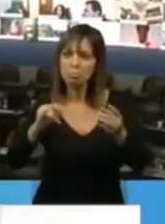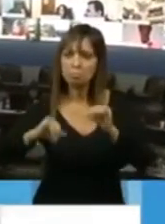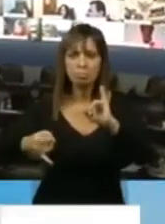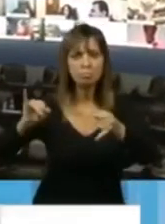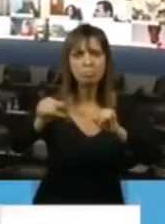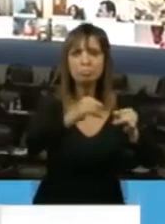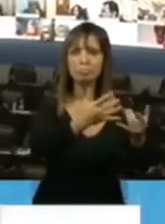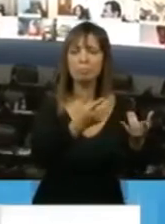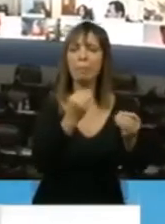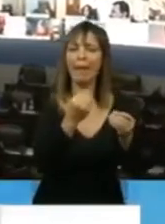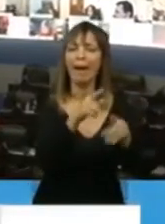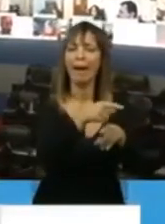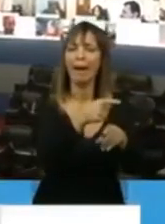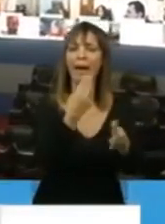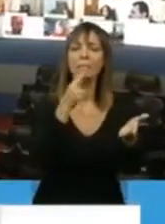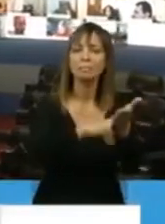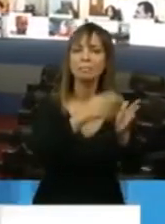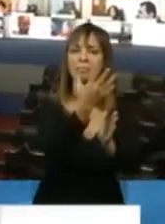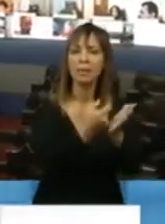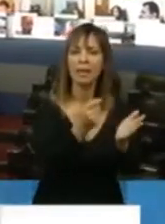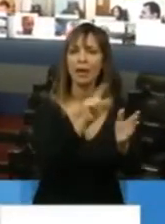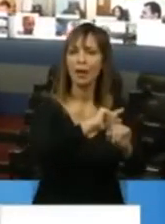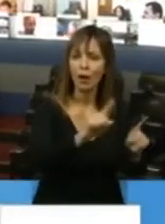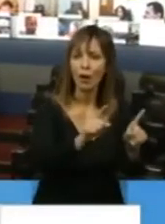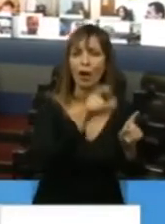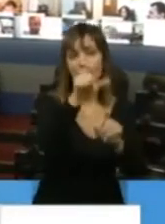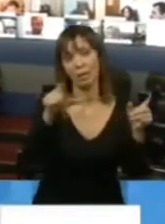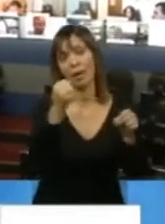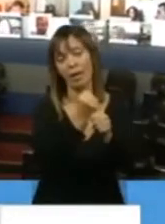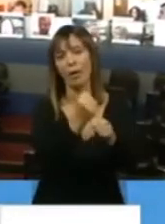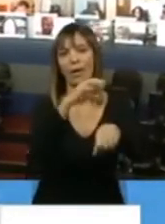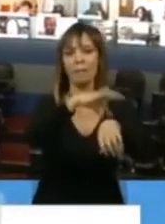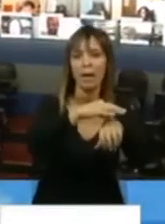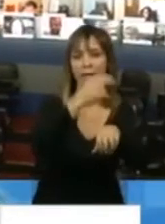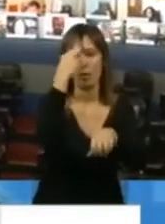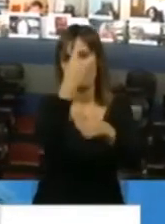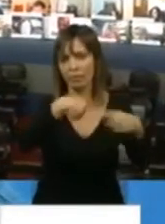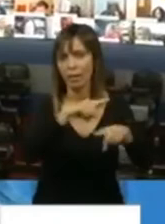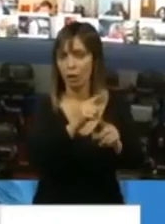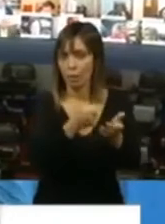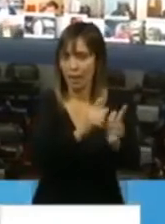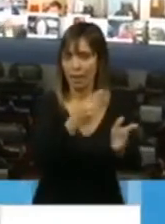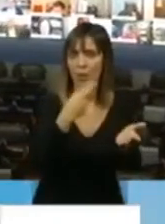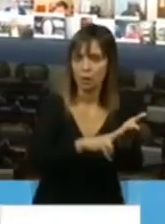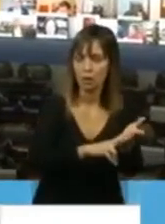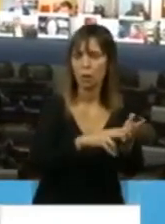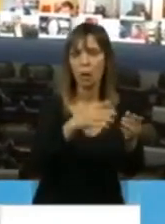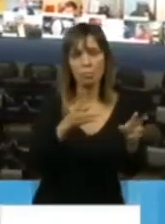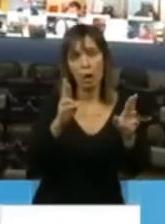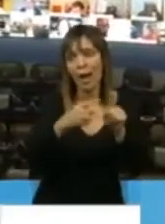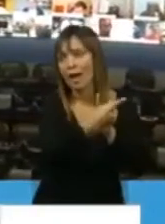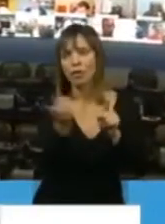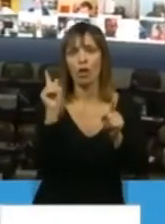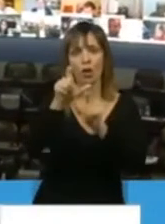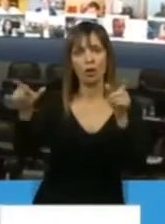eximir a los trabajadores de la salud, de seguridad, que hiciéramos extenderlo al resto de los trabajadores. Pero hay un tema